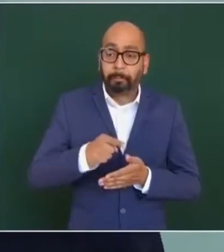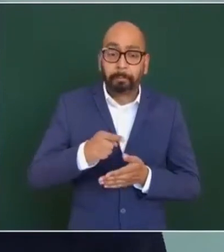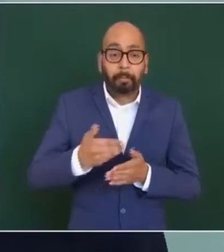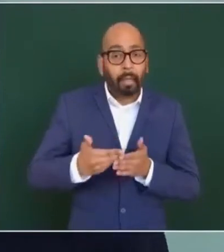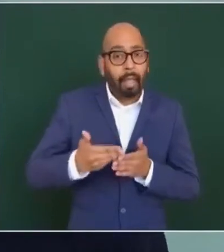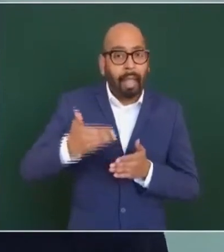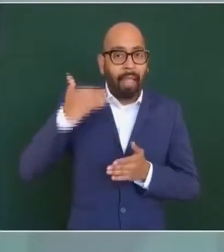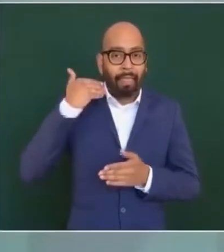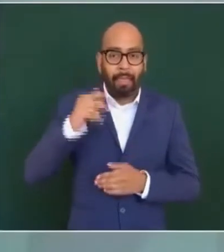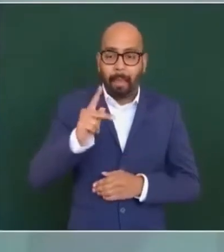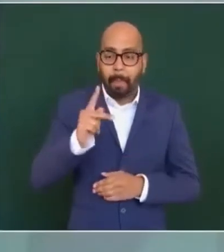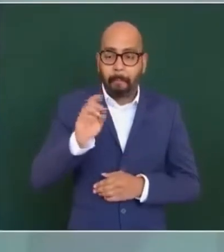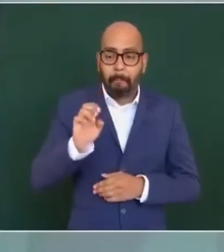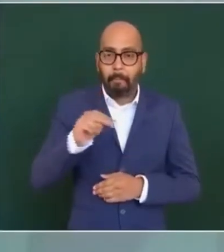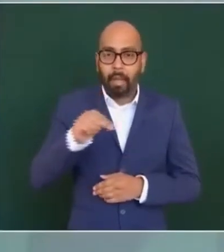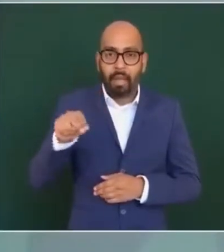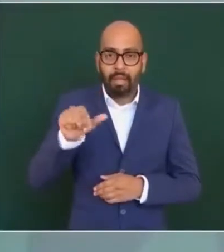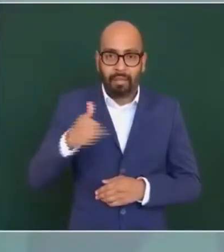ganaba el presidente Peña.